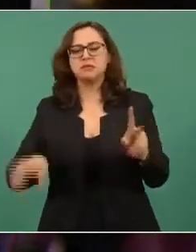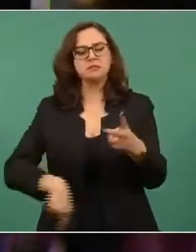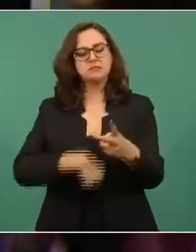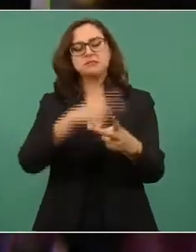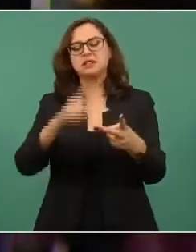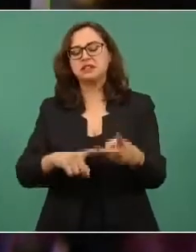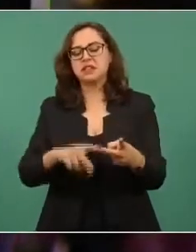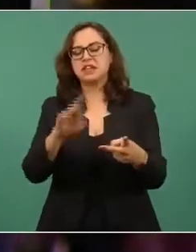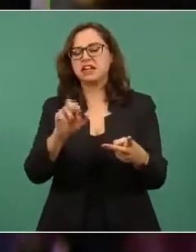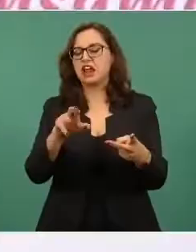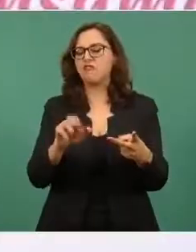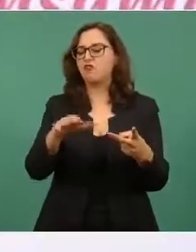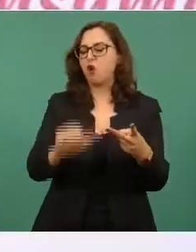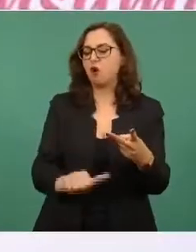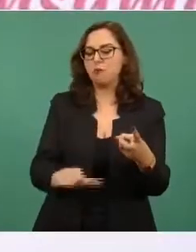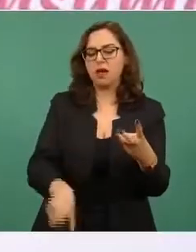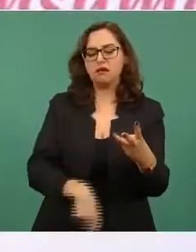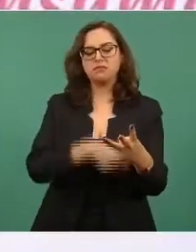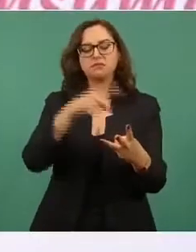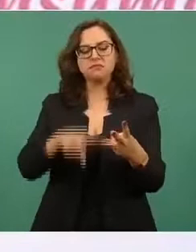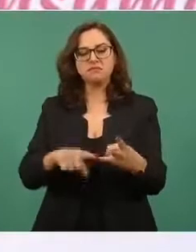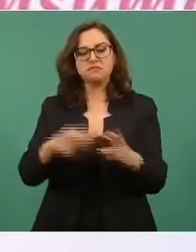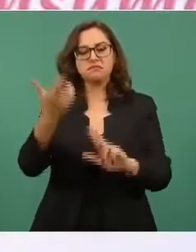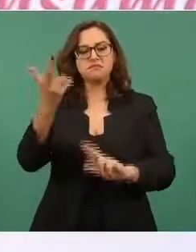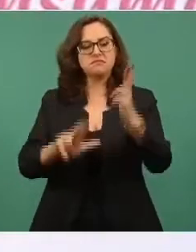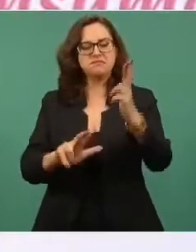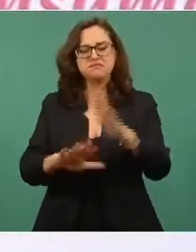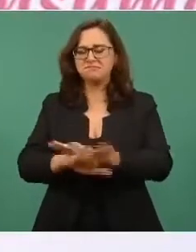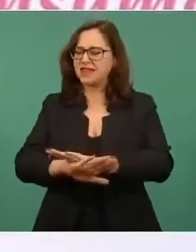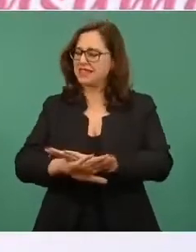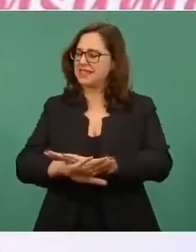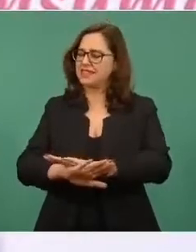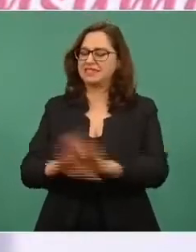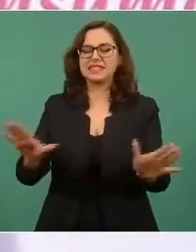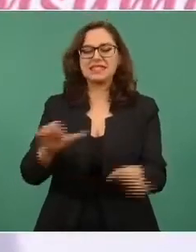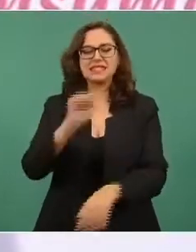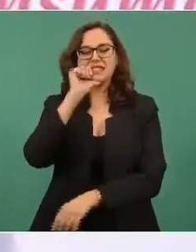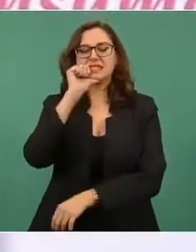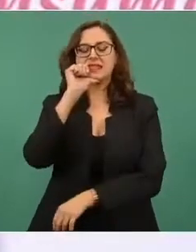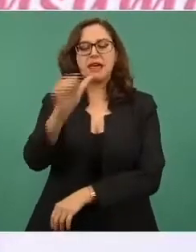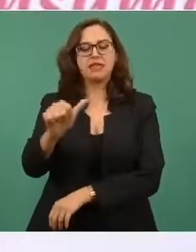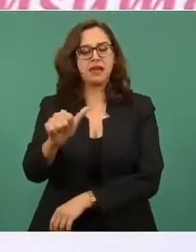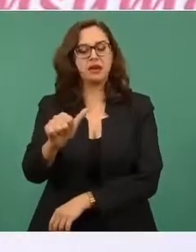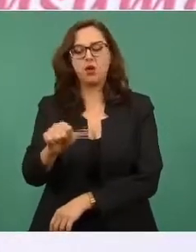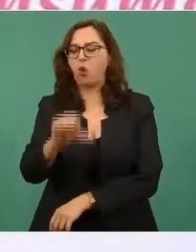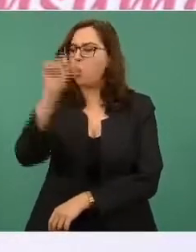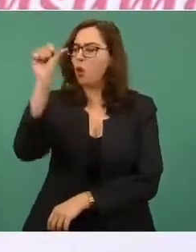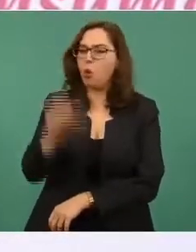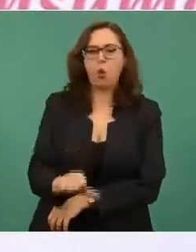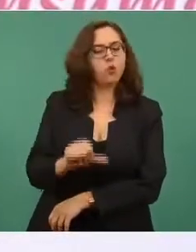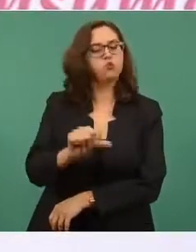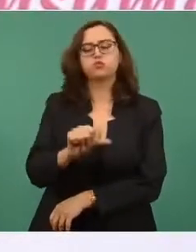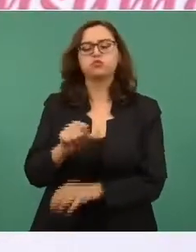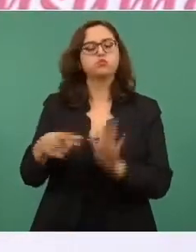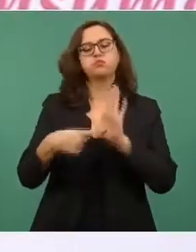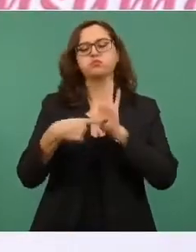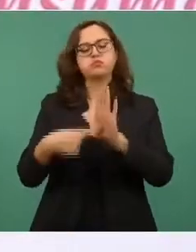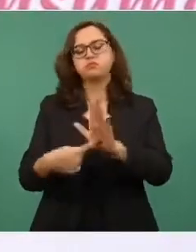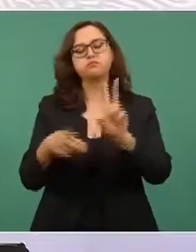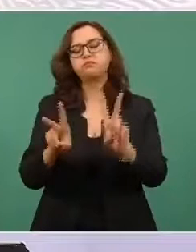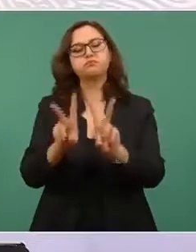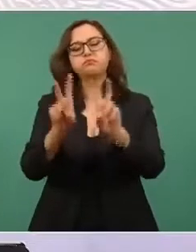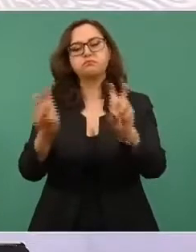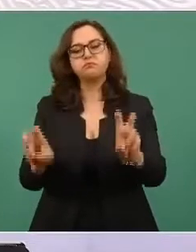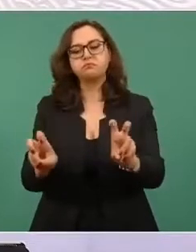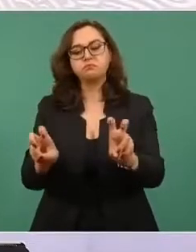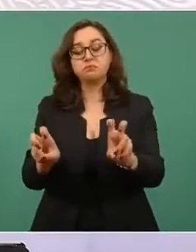tampoco de cómo nuestros antepasados con heroísmo